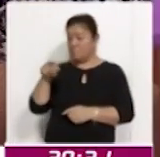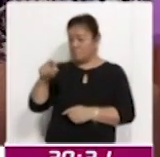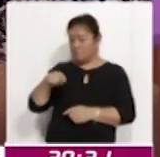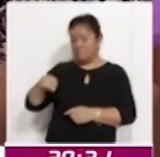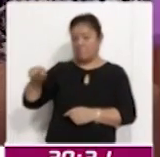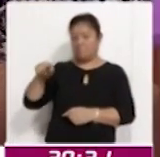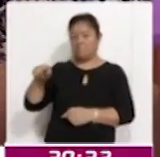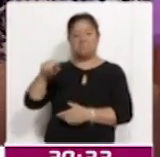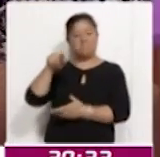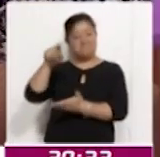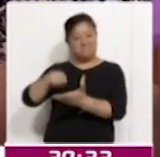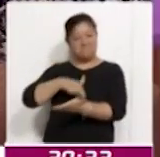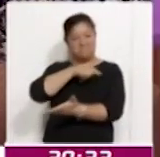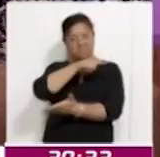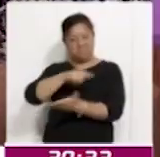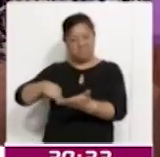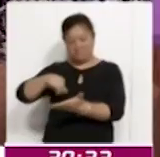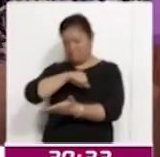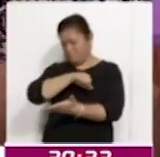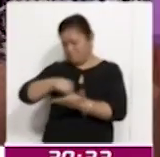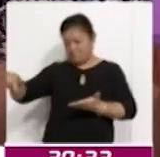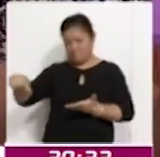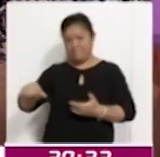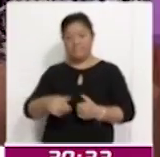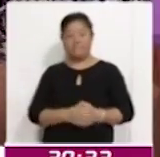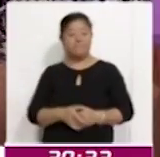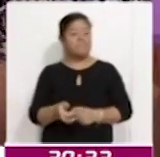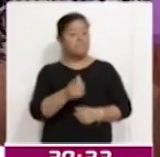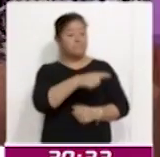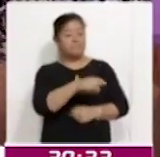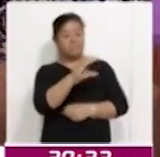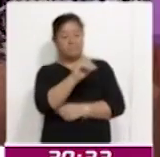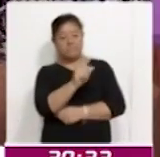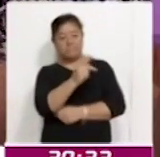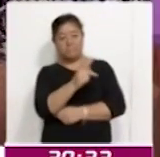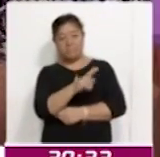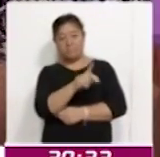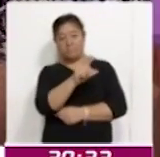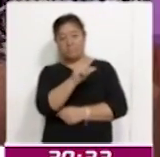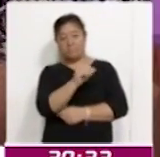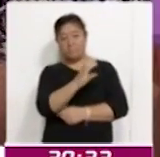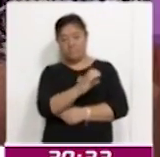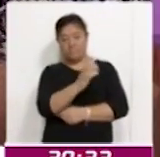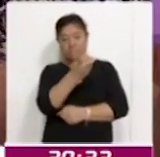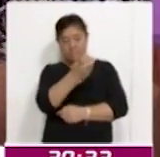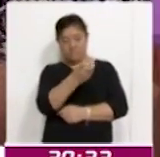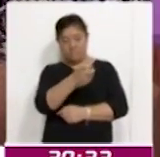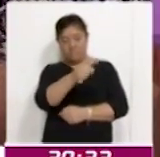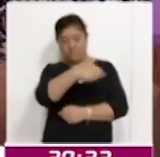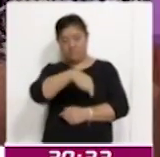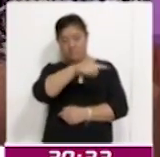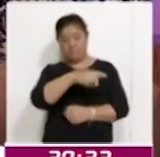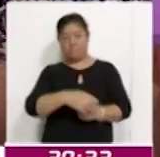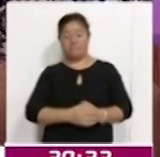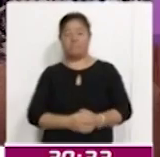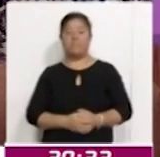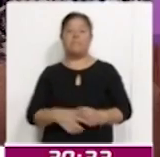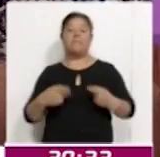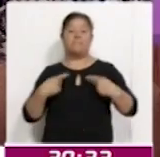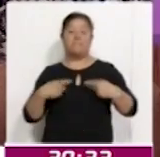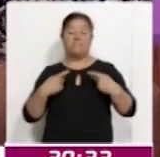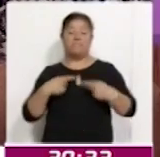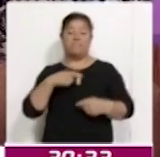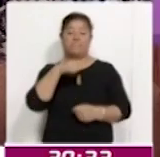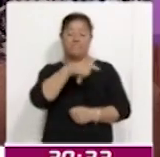en ese ayuntamiento. Para el caso de la comunidad de Capulac, bueno, pues la persona que resultó